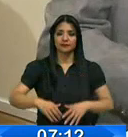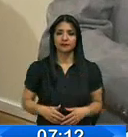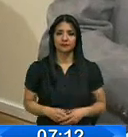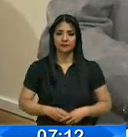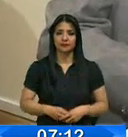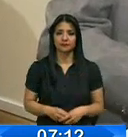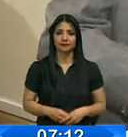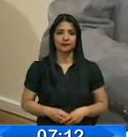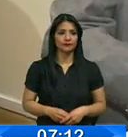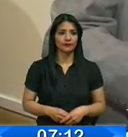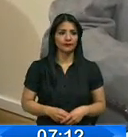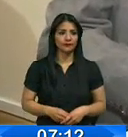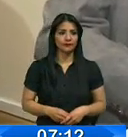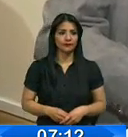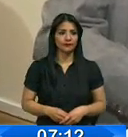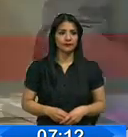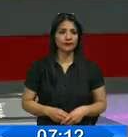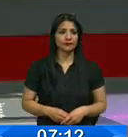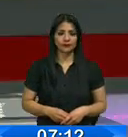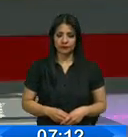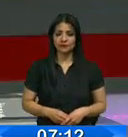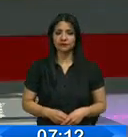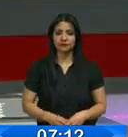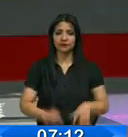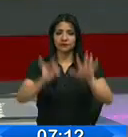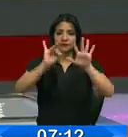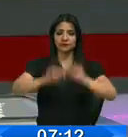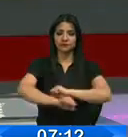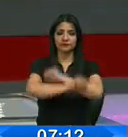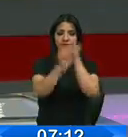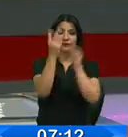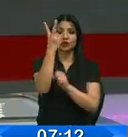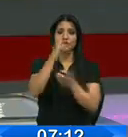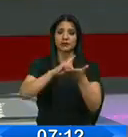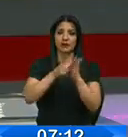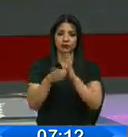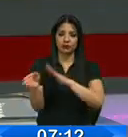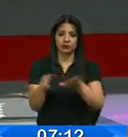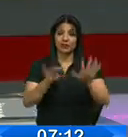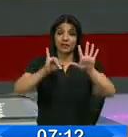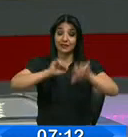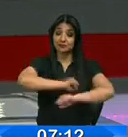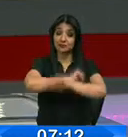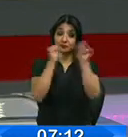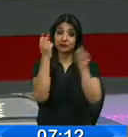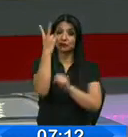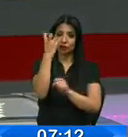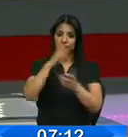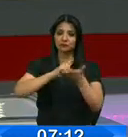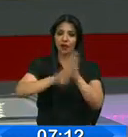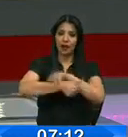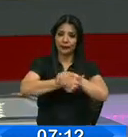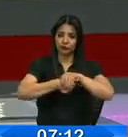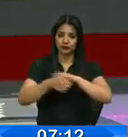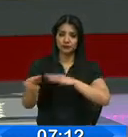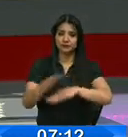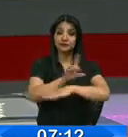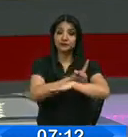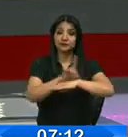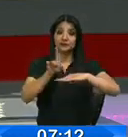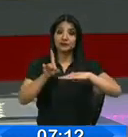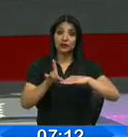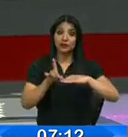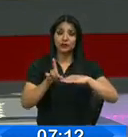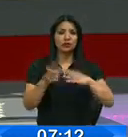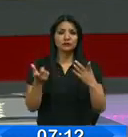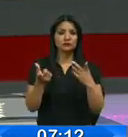Héctor Romero. Son las 7 de 12 en la mañana, 6 de 12 en Garápagos, vamos a contarles. El director de la Unidad de Análisis